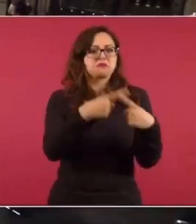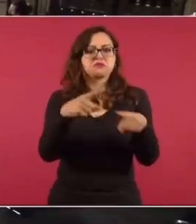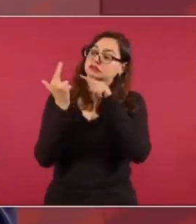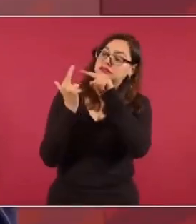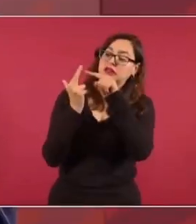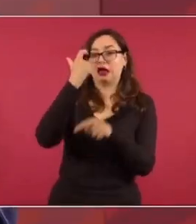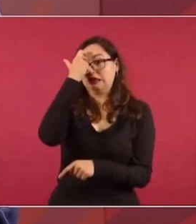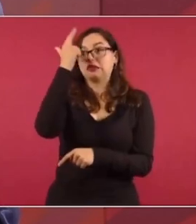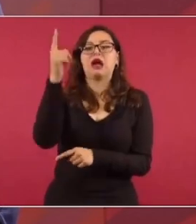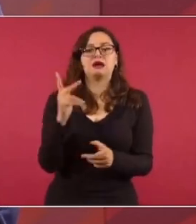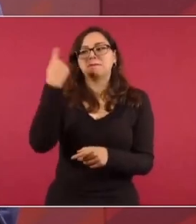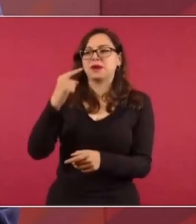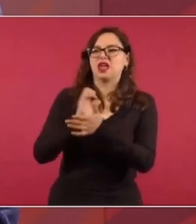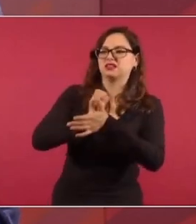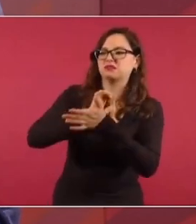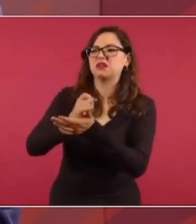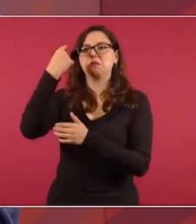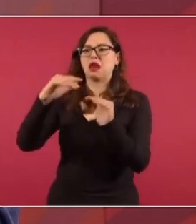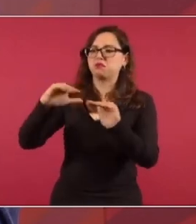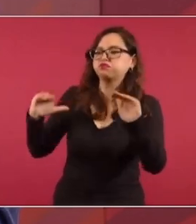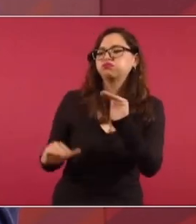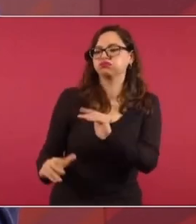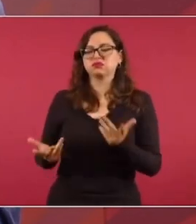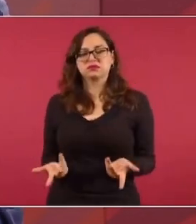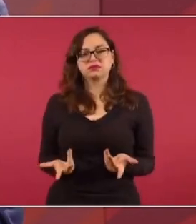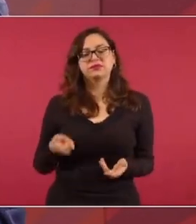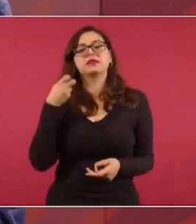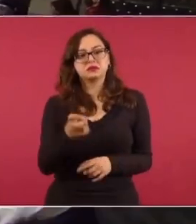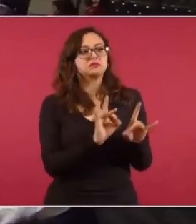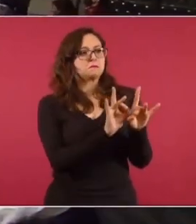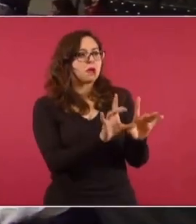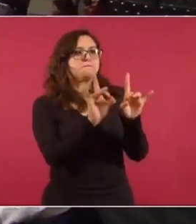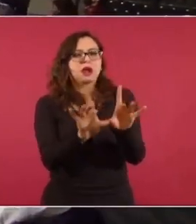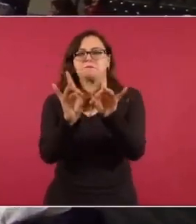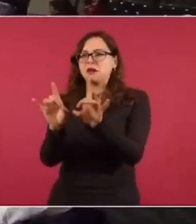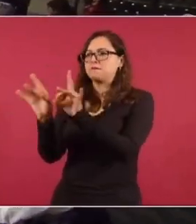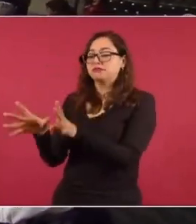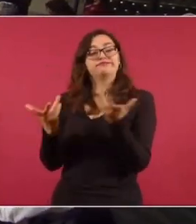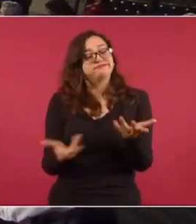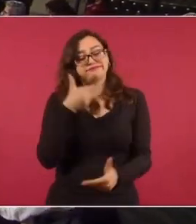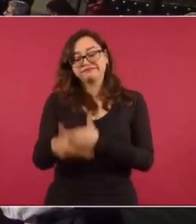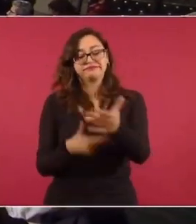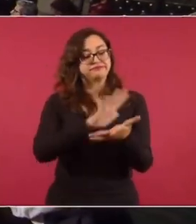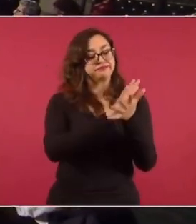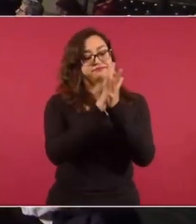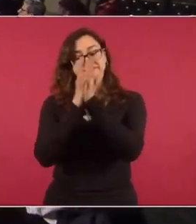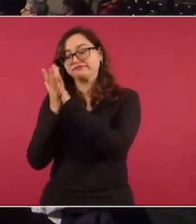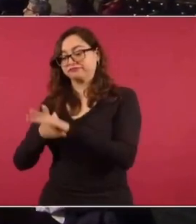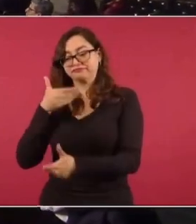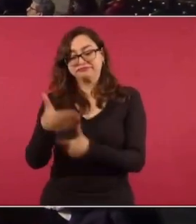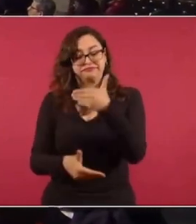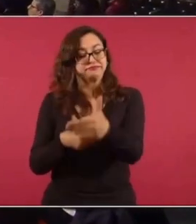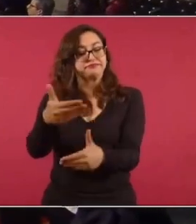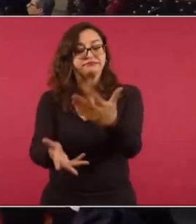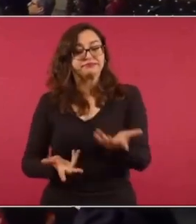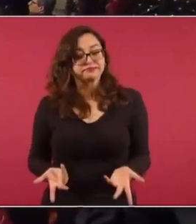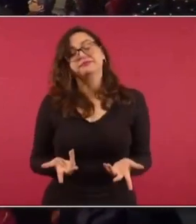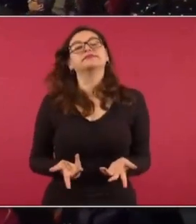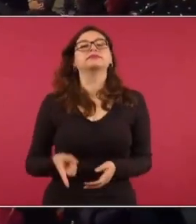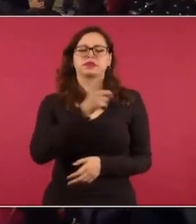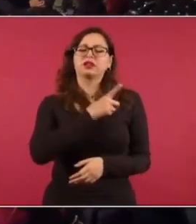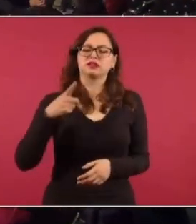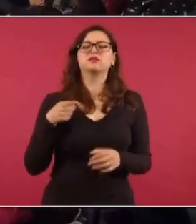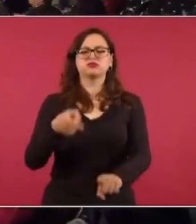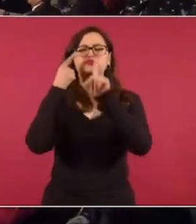son culturas. Entonces, todo eso está sucediendo, un proceso de transformación que tenemos que buscar, que se dé en completa